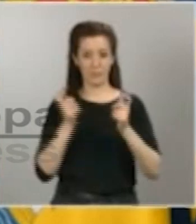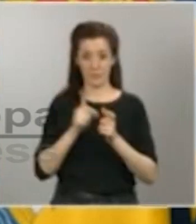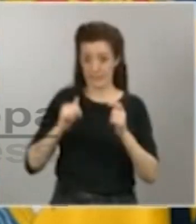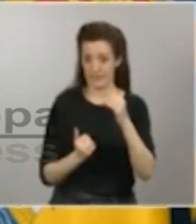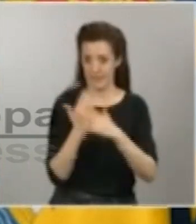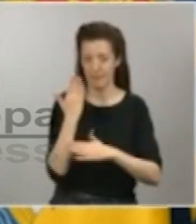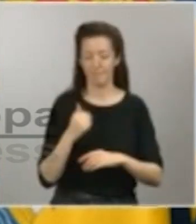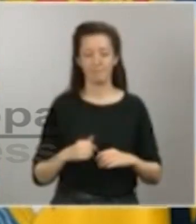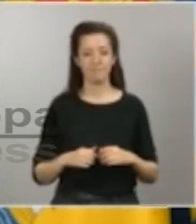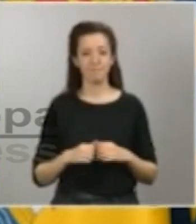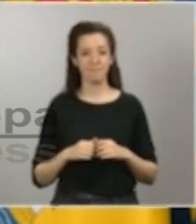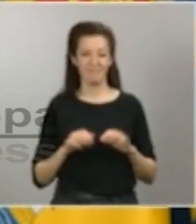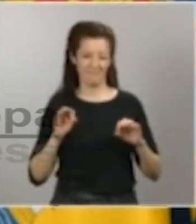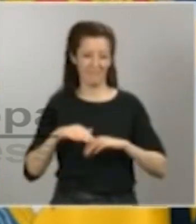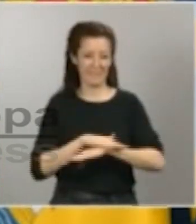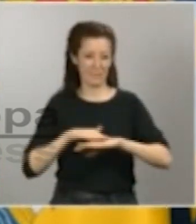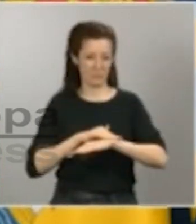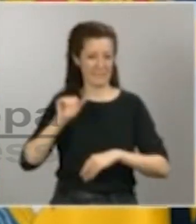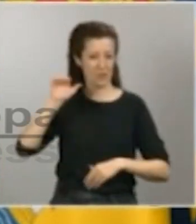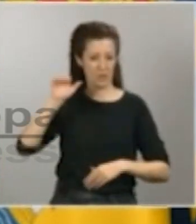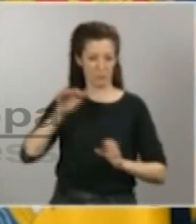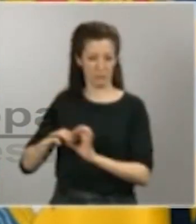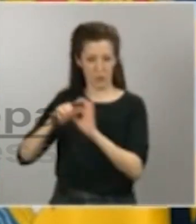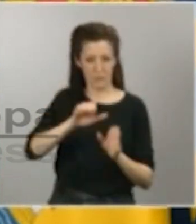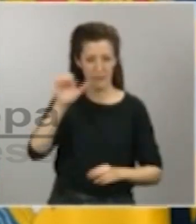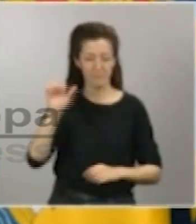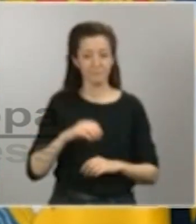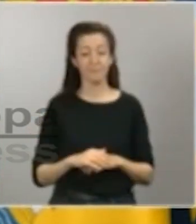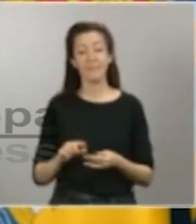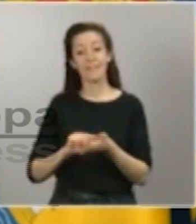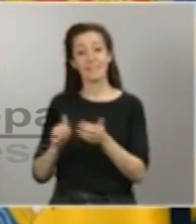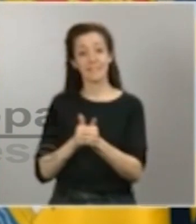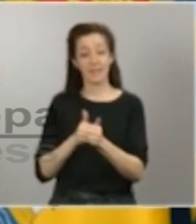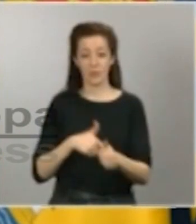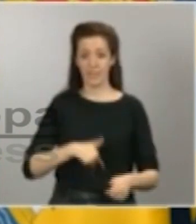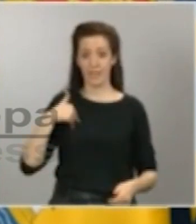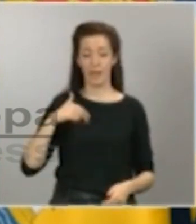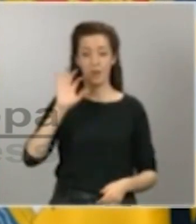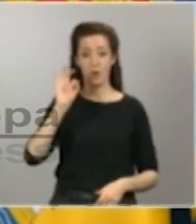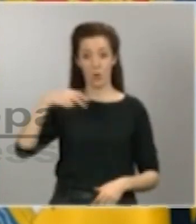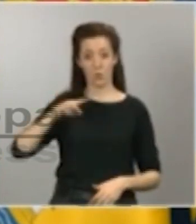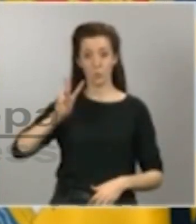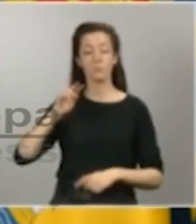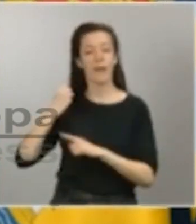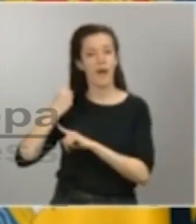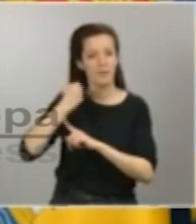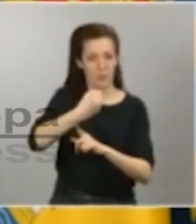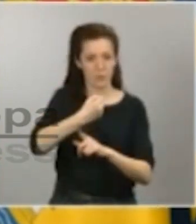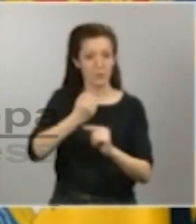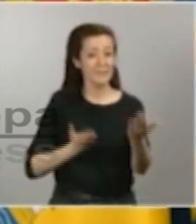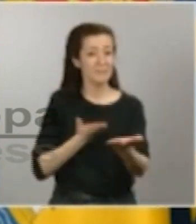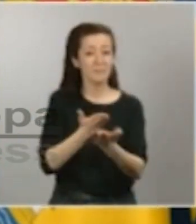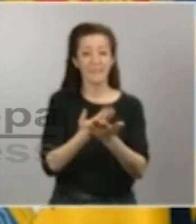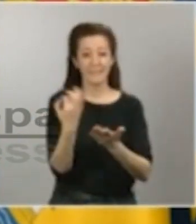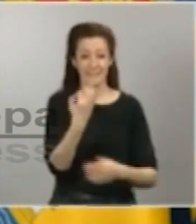apoyo a los esfuerzos del secretario general de Naciones Unidas a hacer un llamamiento para que aquellos países